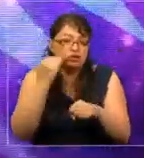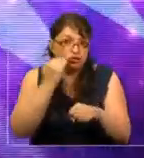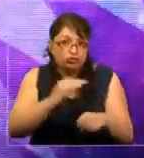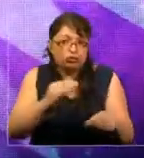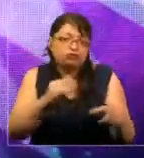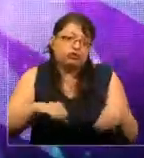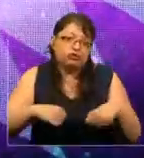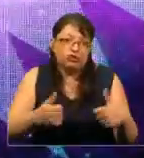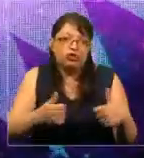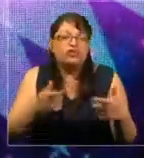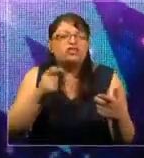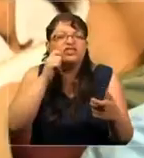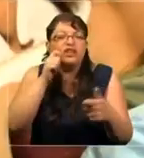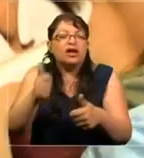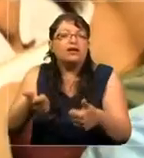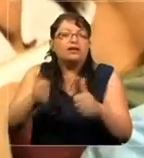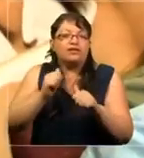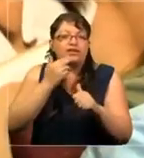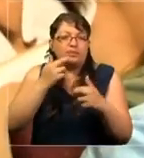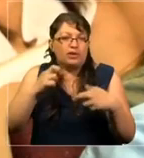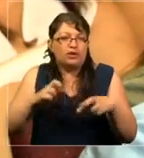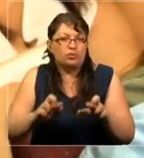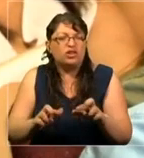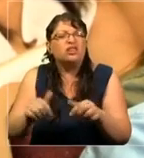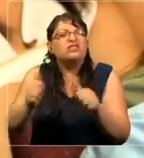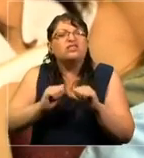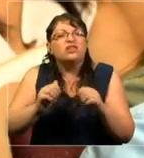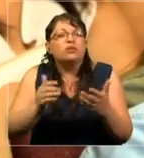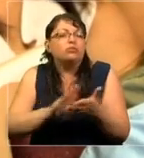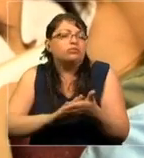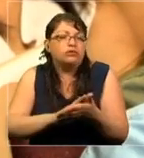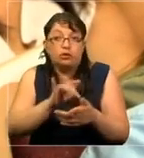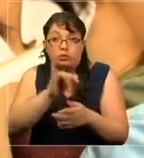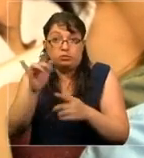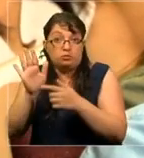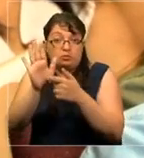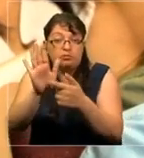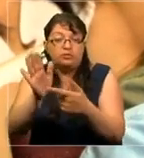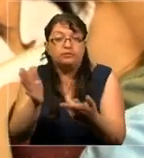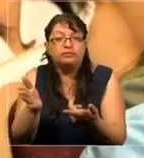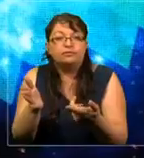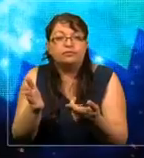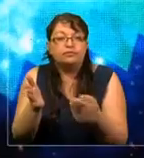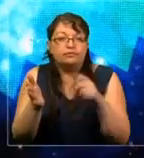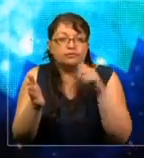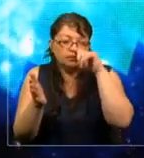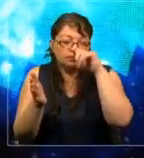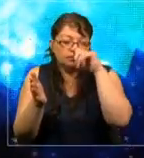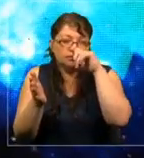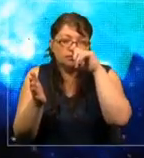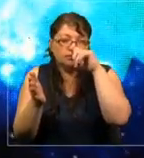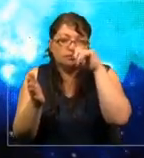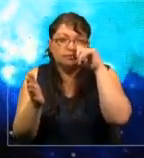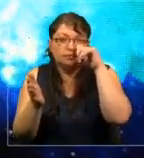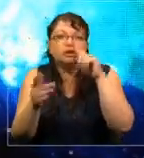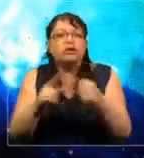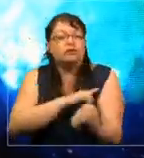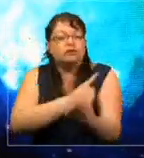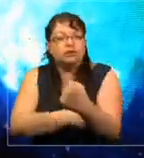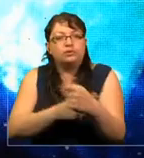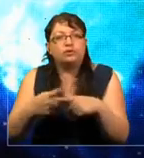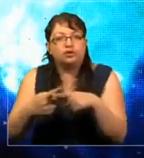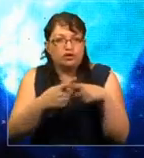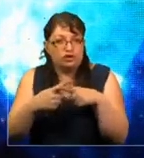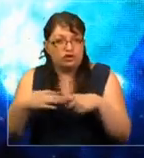desafíos y oportunidades, desafíos como vamos a ver luego en el fortalecimiento de la sociedad civil,